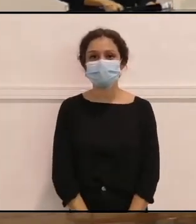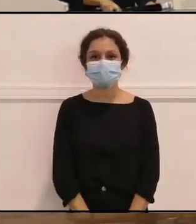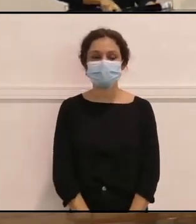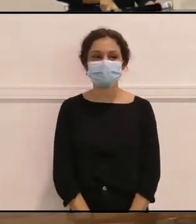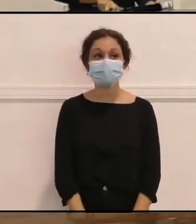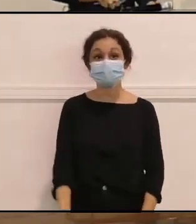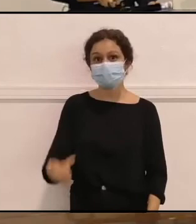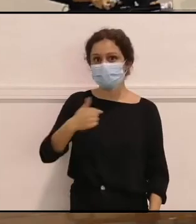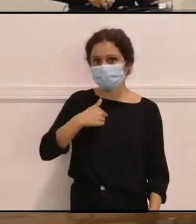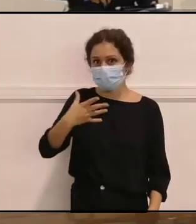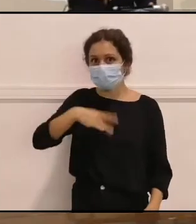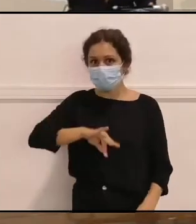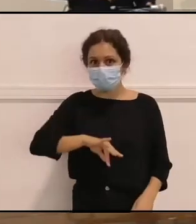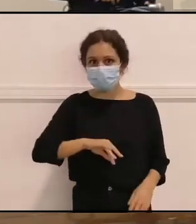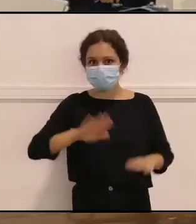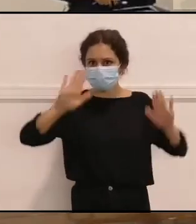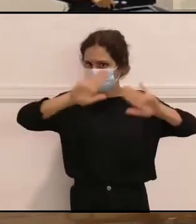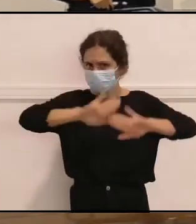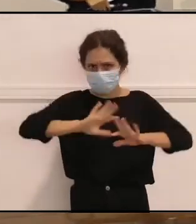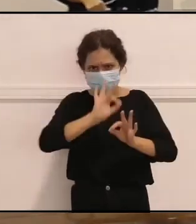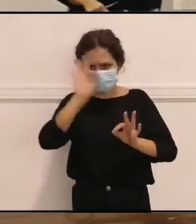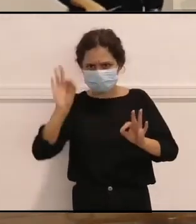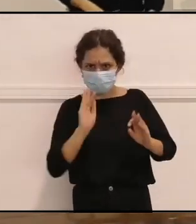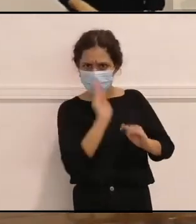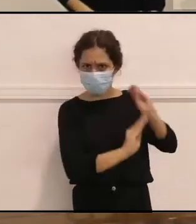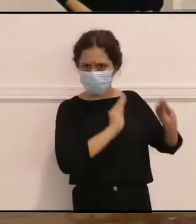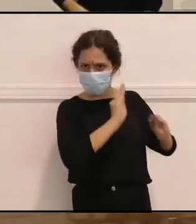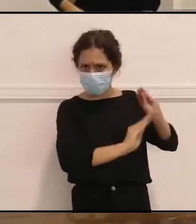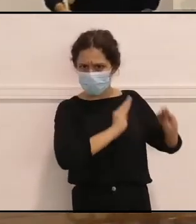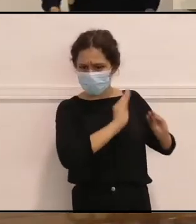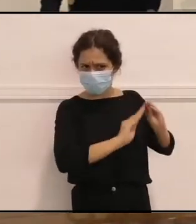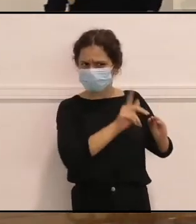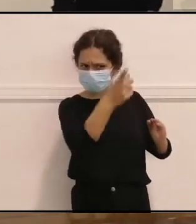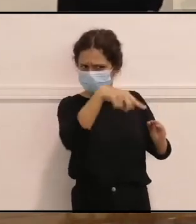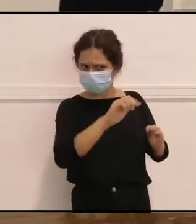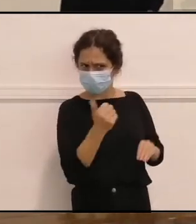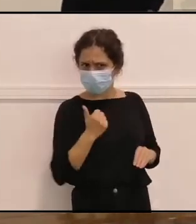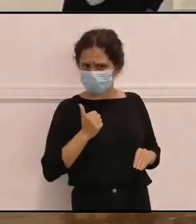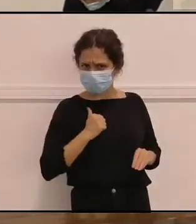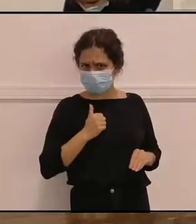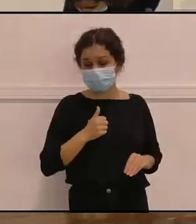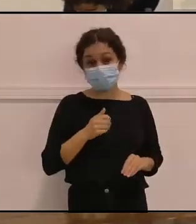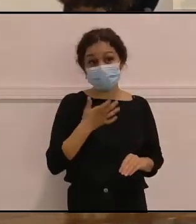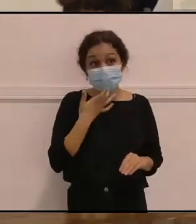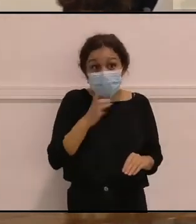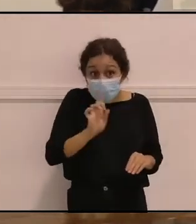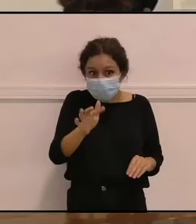Yo podría estar aquí toda la noche, así que aprovechen que si no sigo hablando yo.